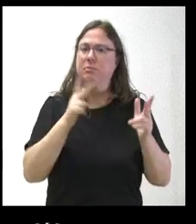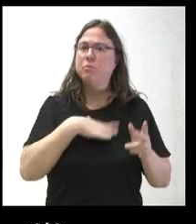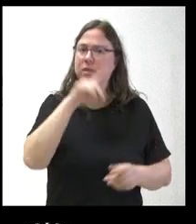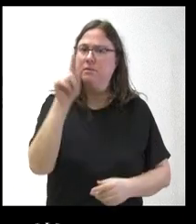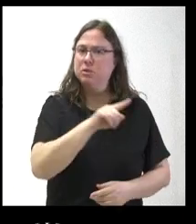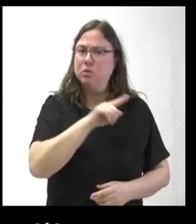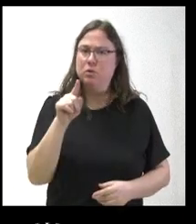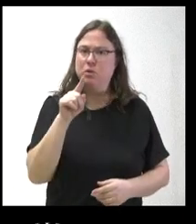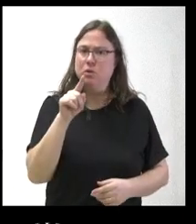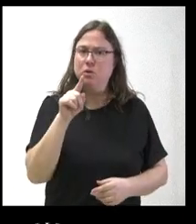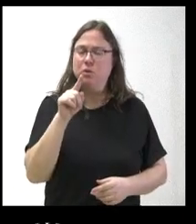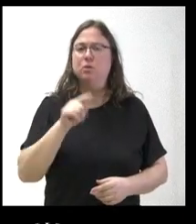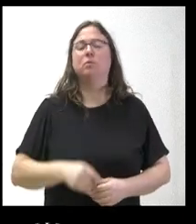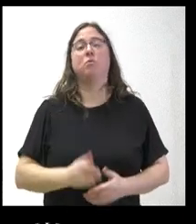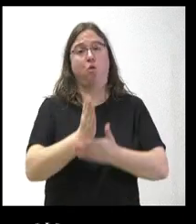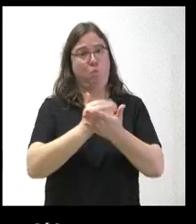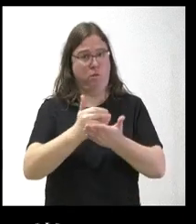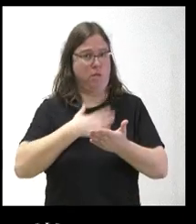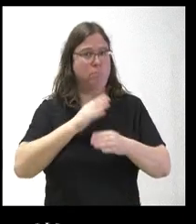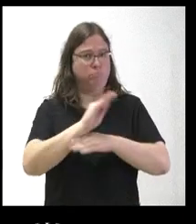por parte de la comunidad autónoma?